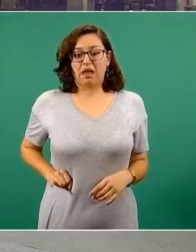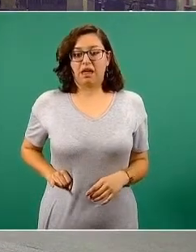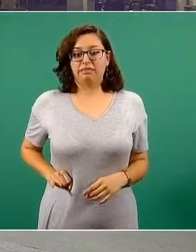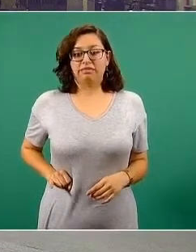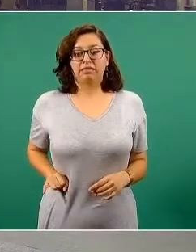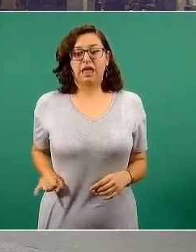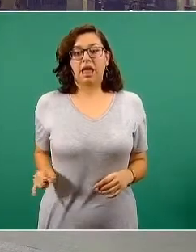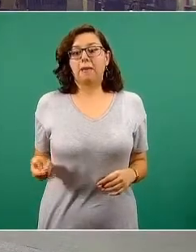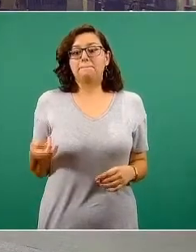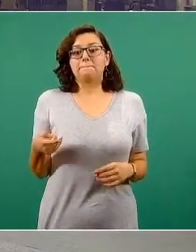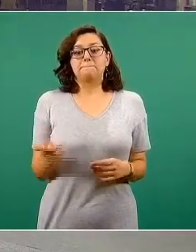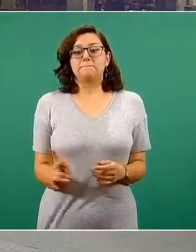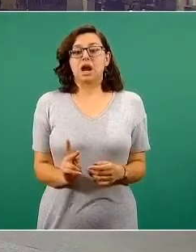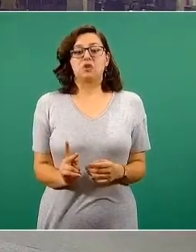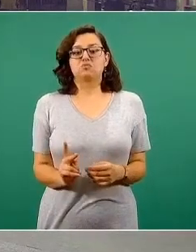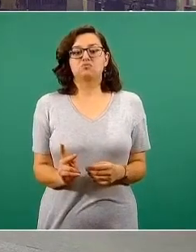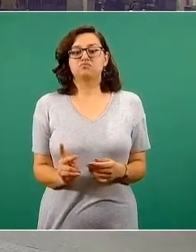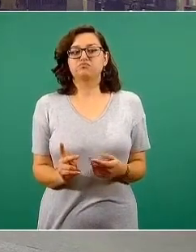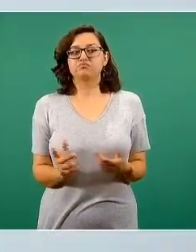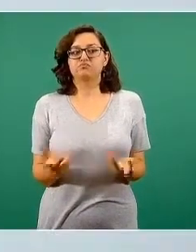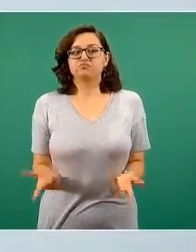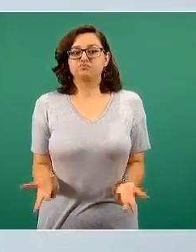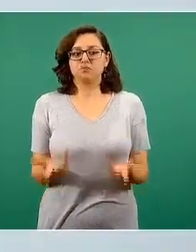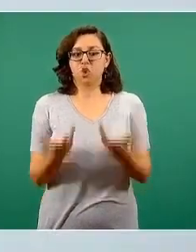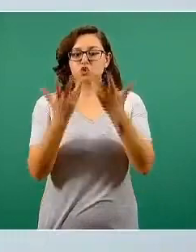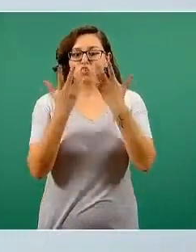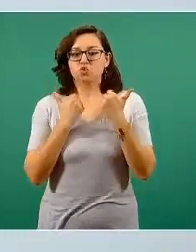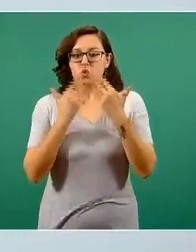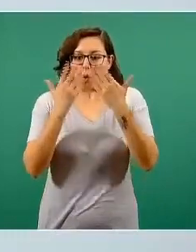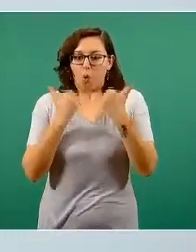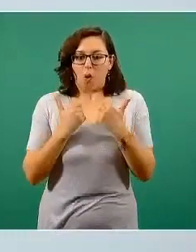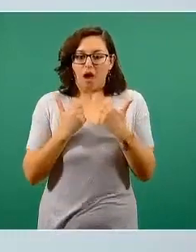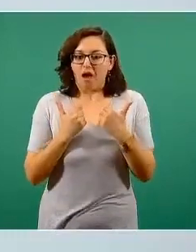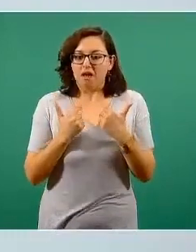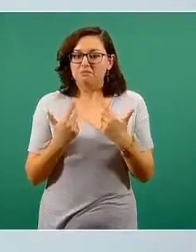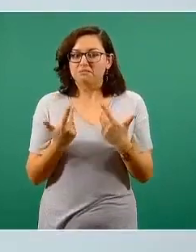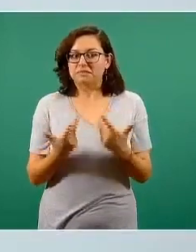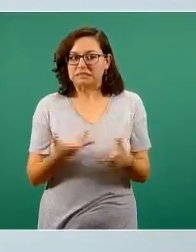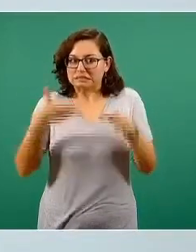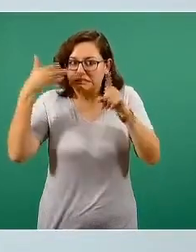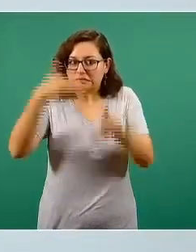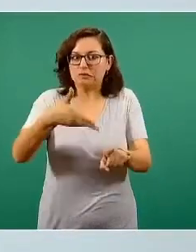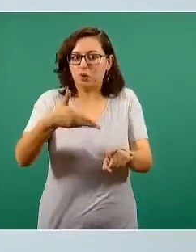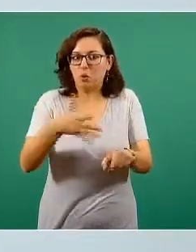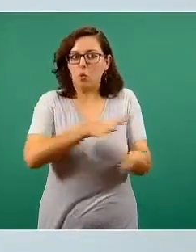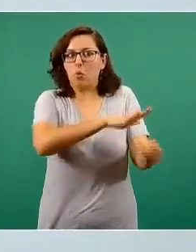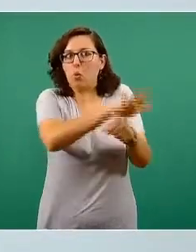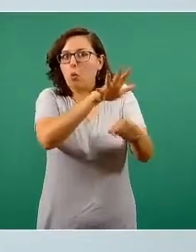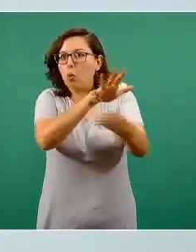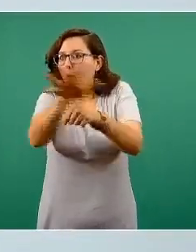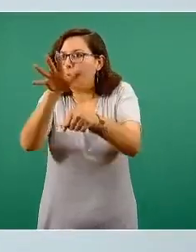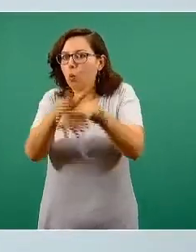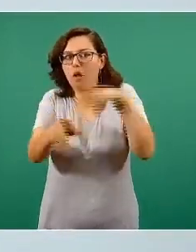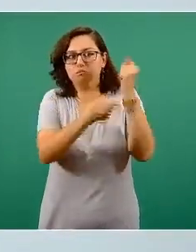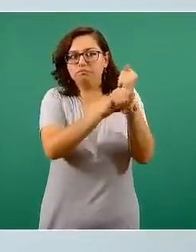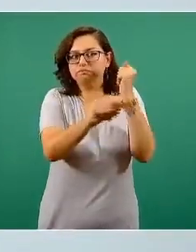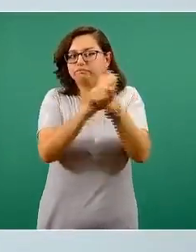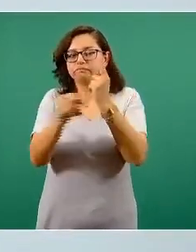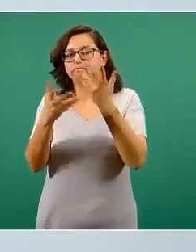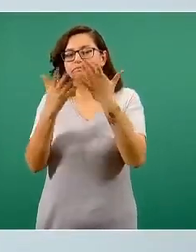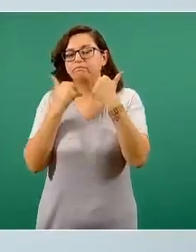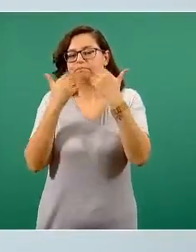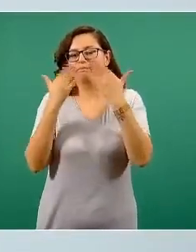no hay un… no un estudio realizado al menos enfocado en los medios de movilidad, ¿no?